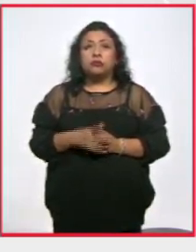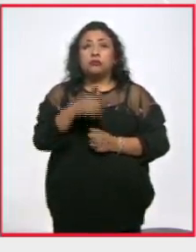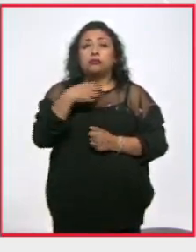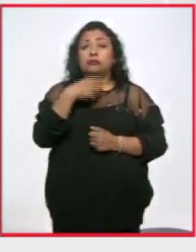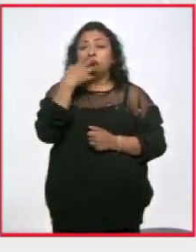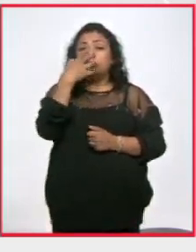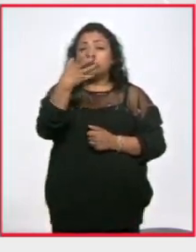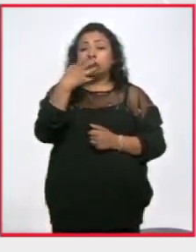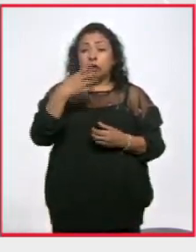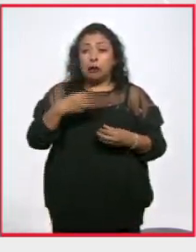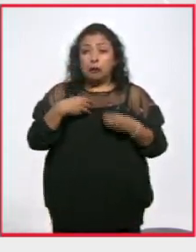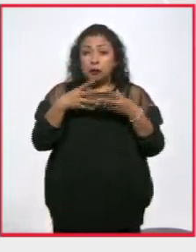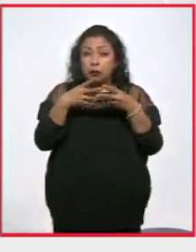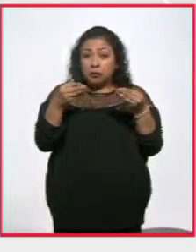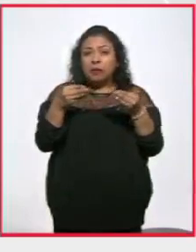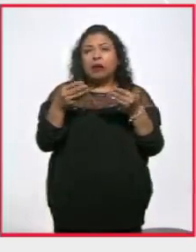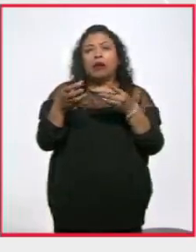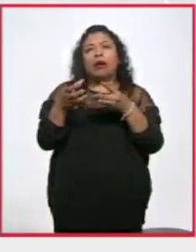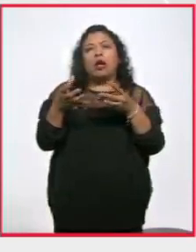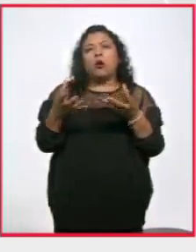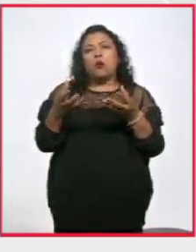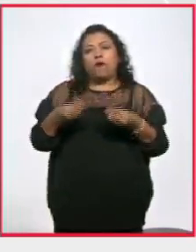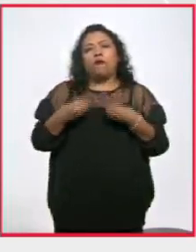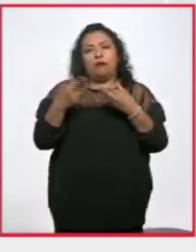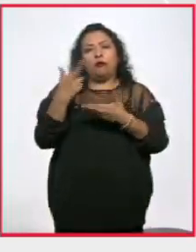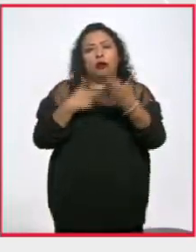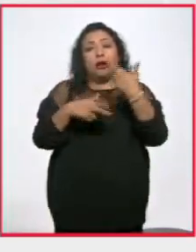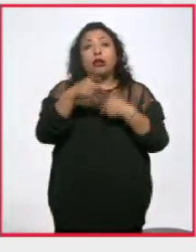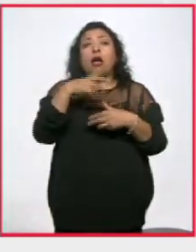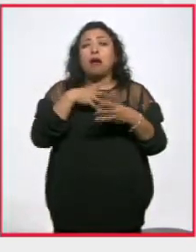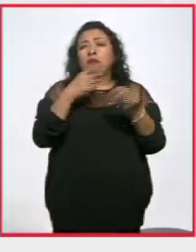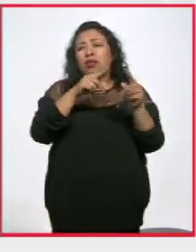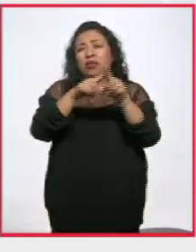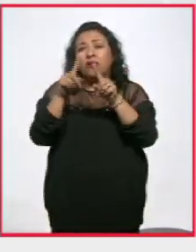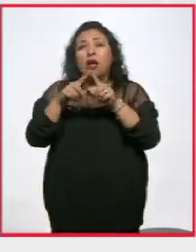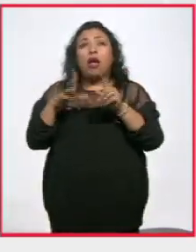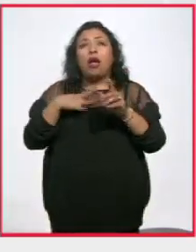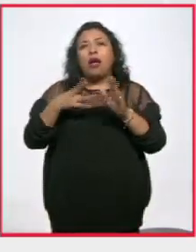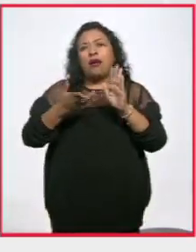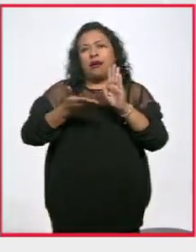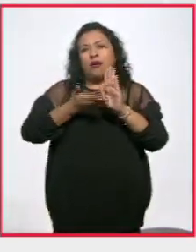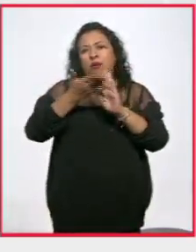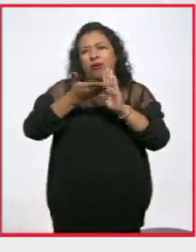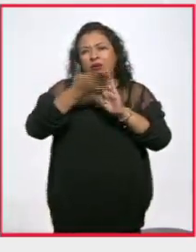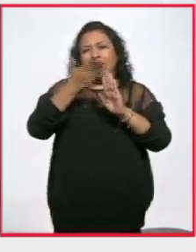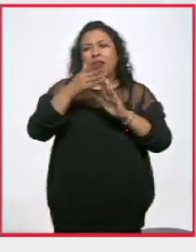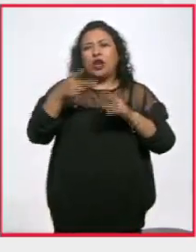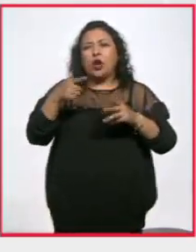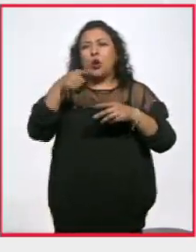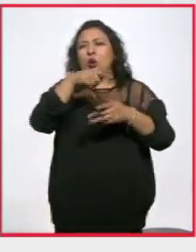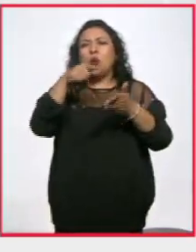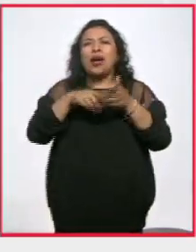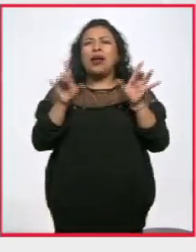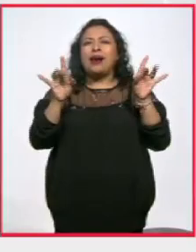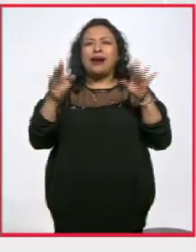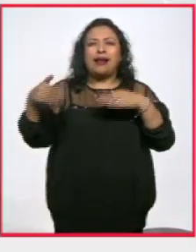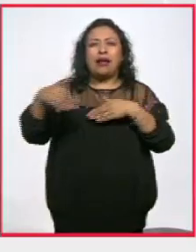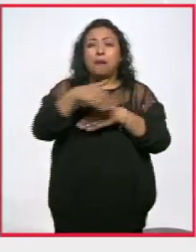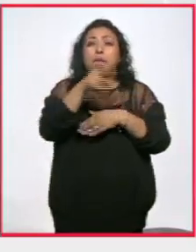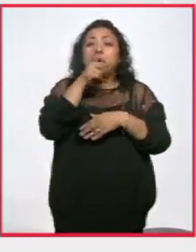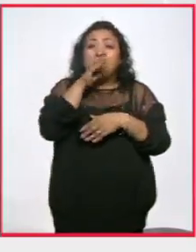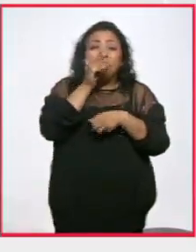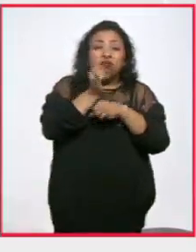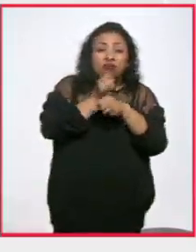Se han escrito cientos de páginas sobre el caso. Se levantó el famoso antimonumento de Paseo de la Reforma. Los padres siguen